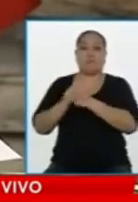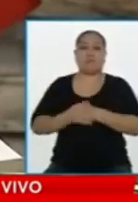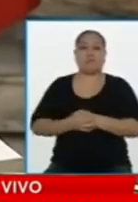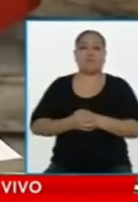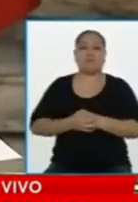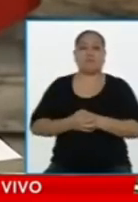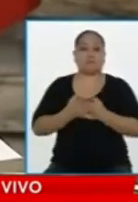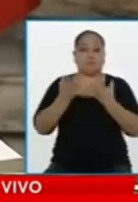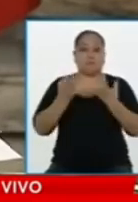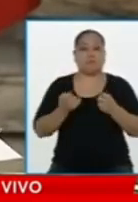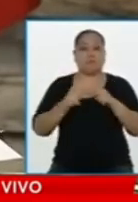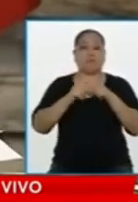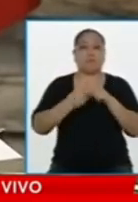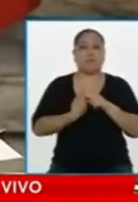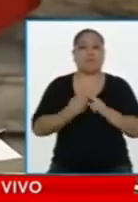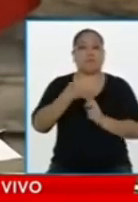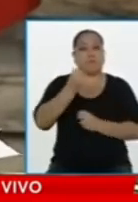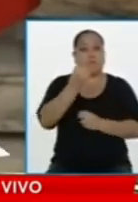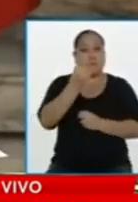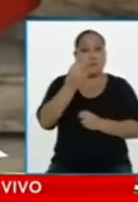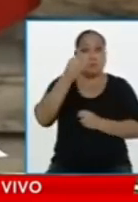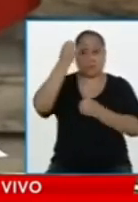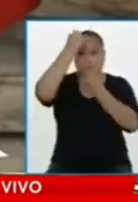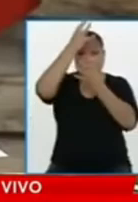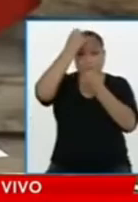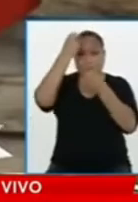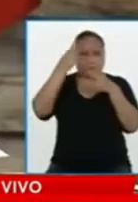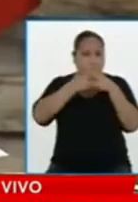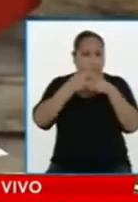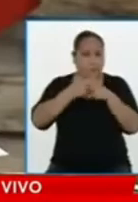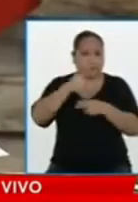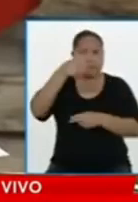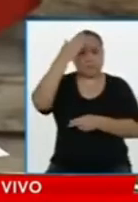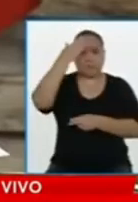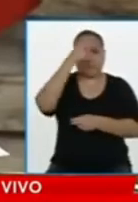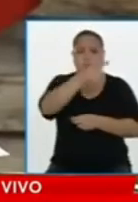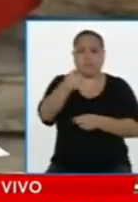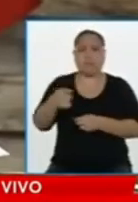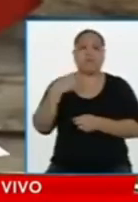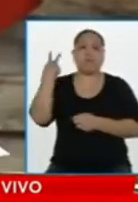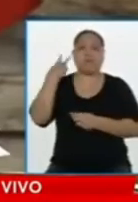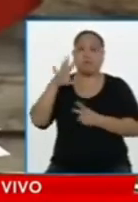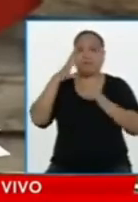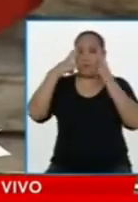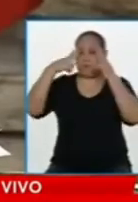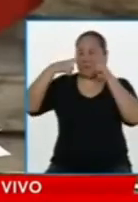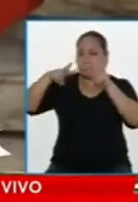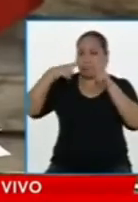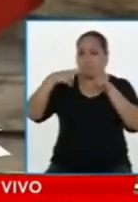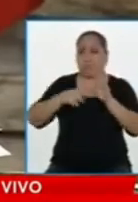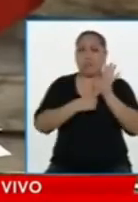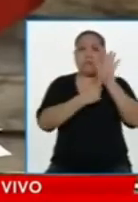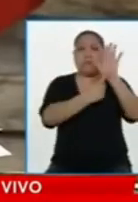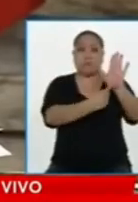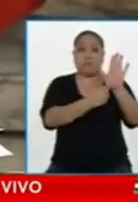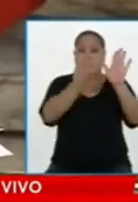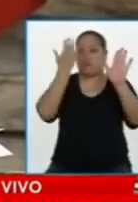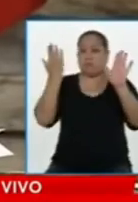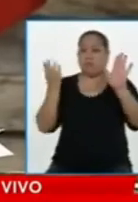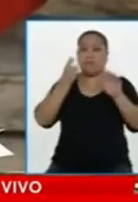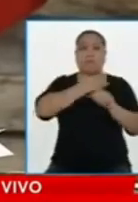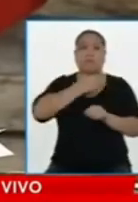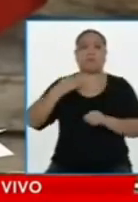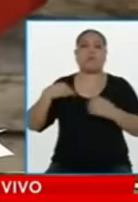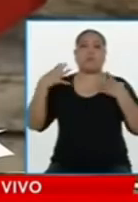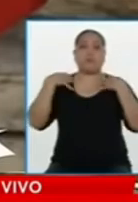ciertas medidas de pata. Pero por otro lado es dominante el criterio de que se va a seguir aplicando